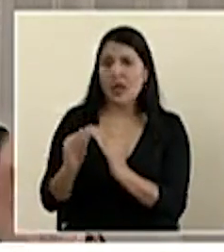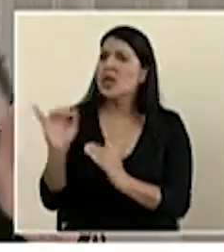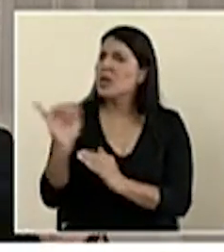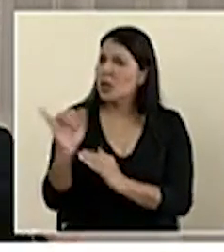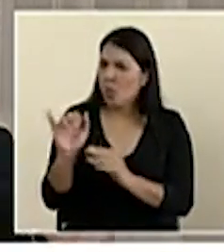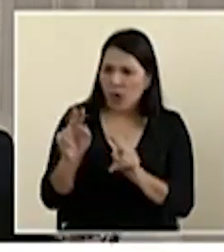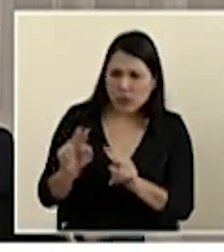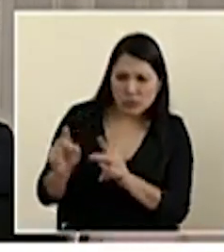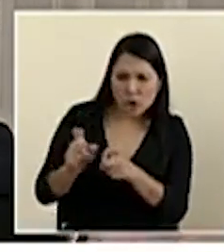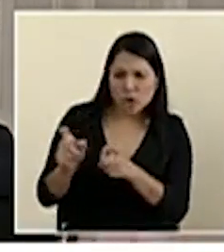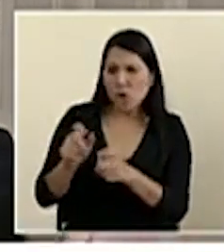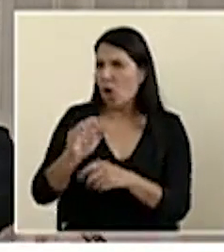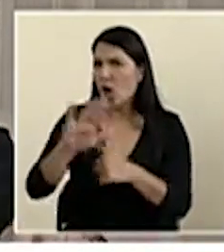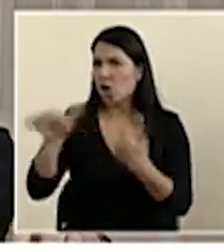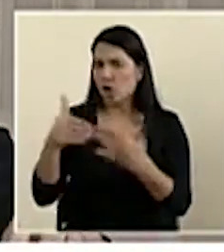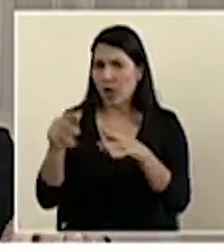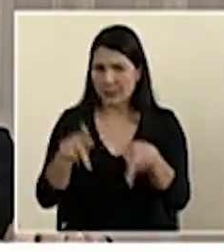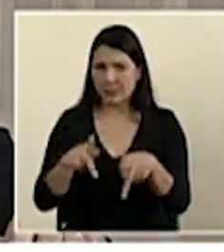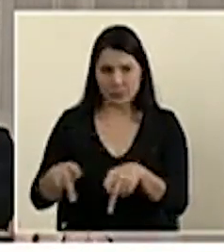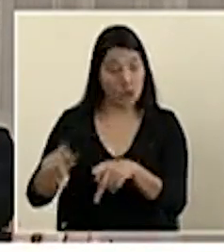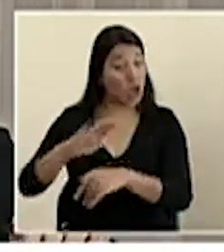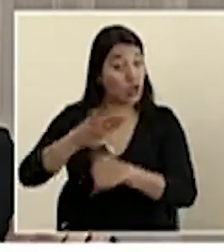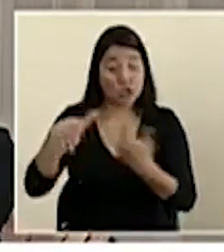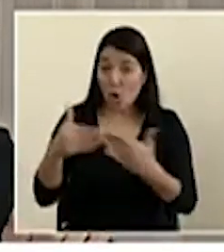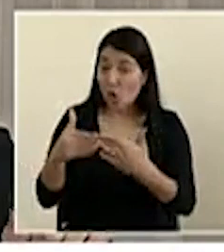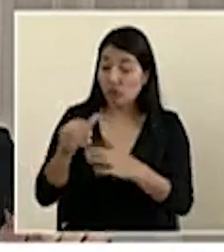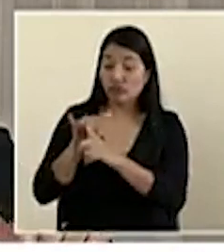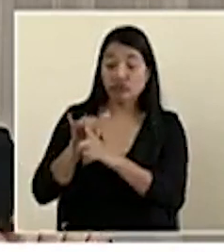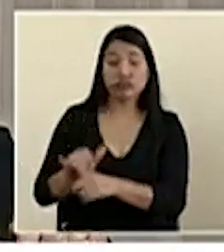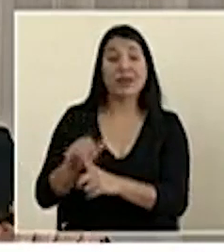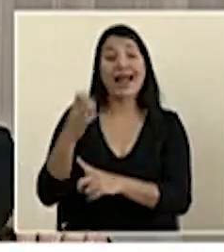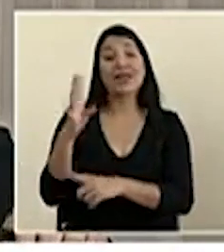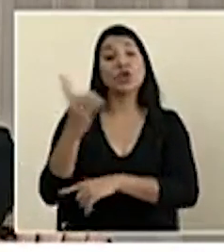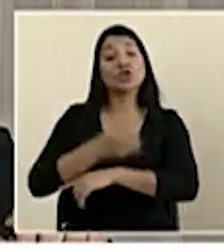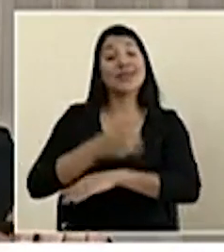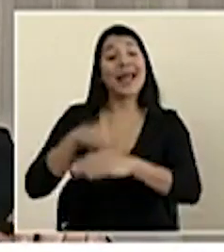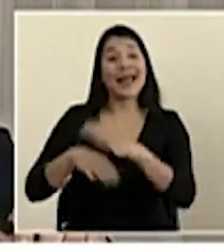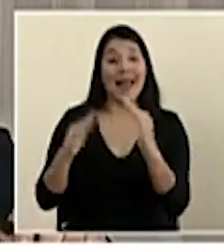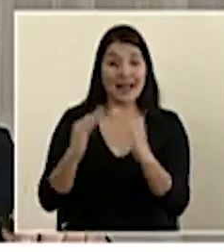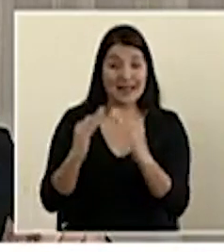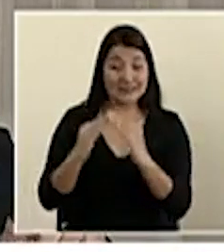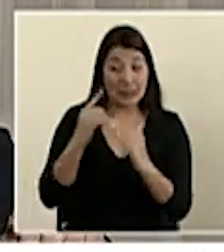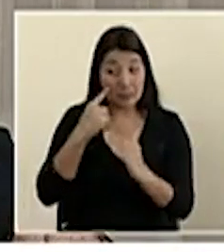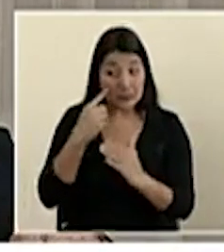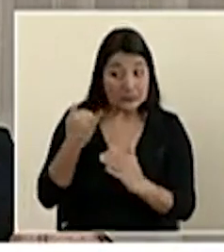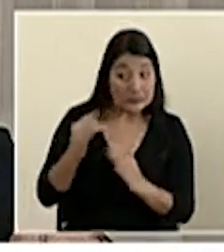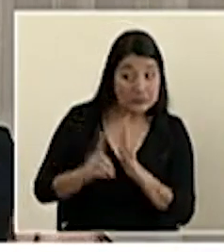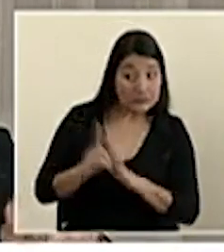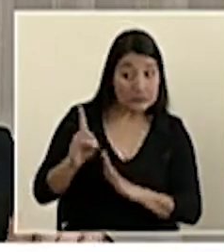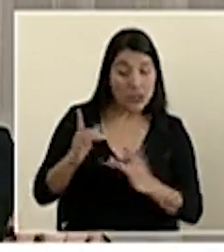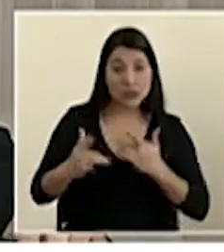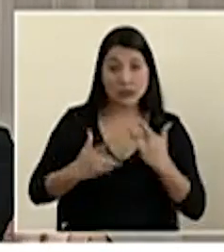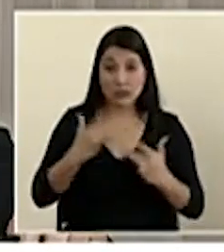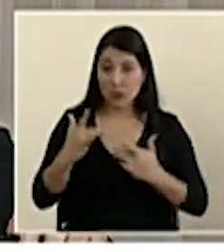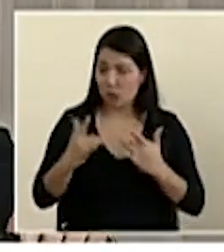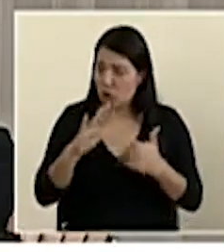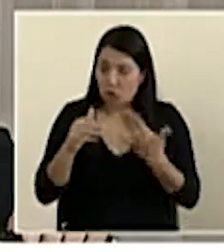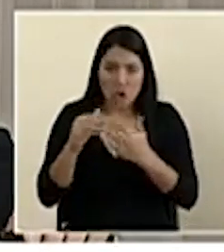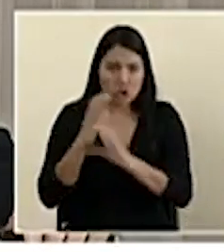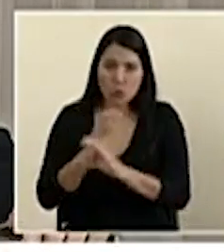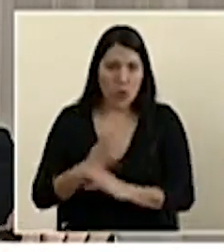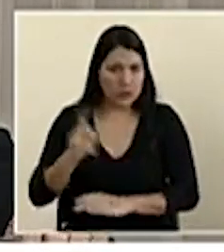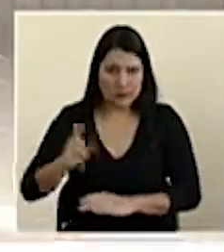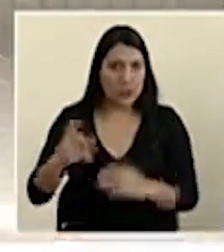a todos los demás, en el sentido que todos están con una cuarentena preventoria de 14 días, viendo a ver si desarrollan en algún momento síntomas y todas las medidas que